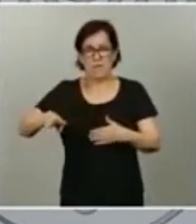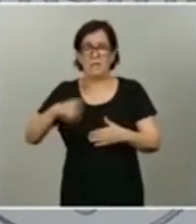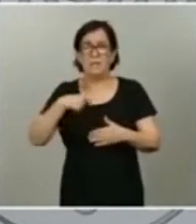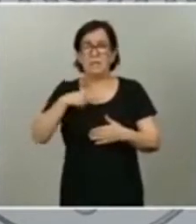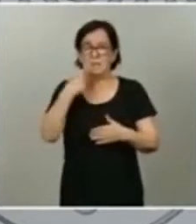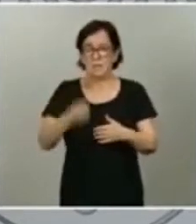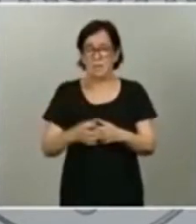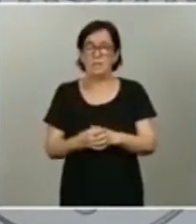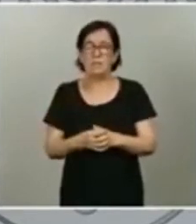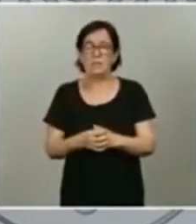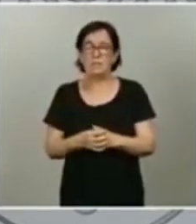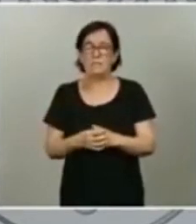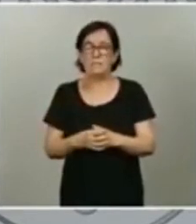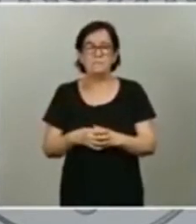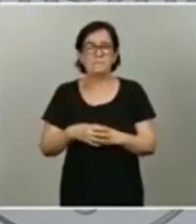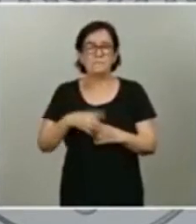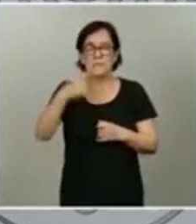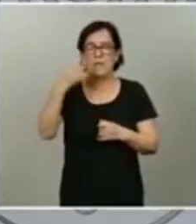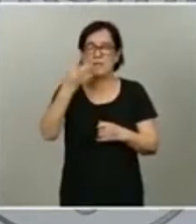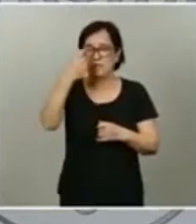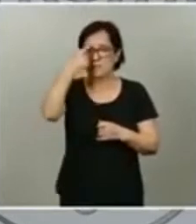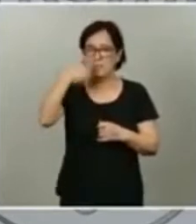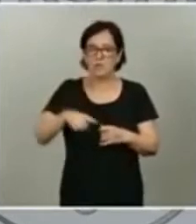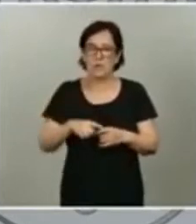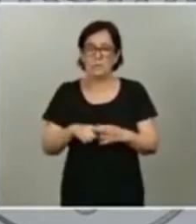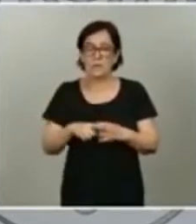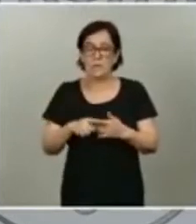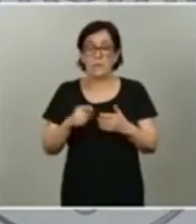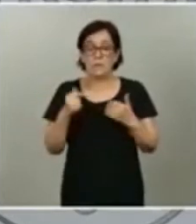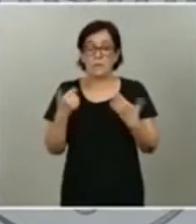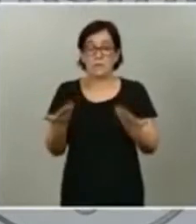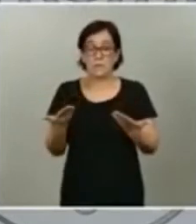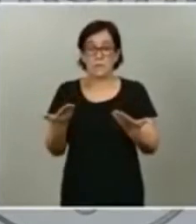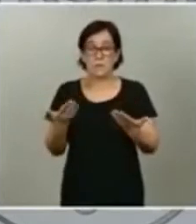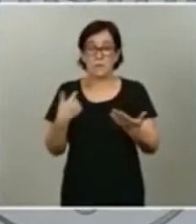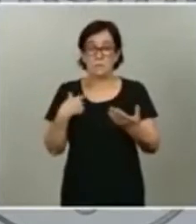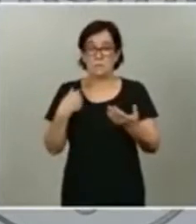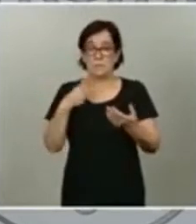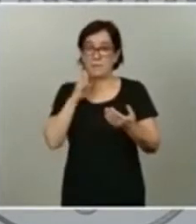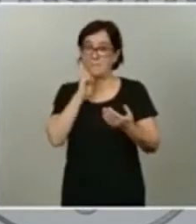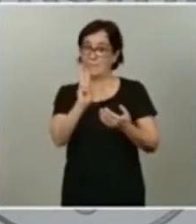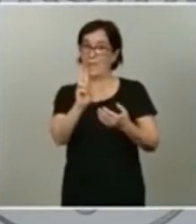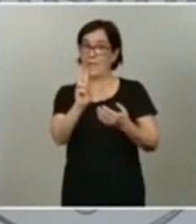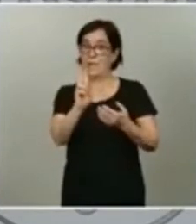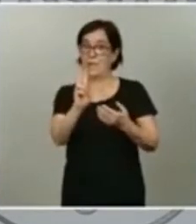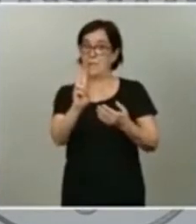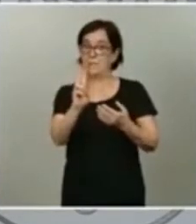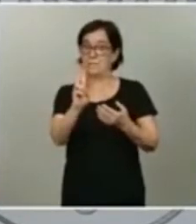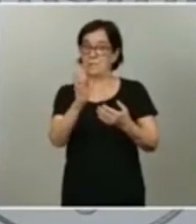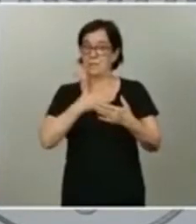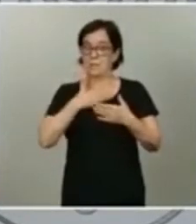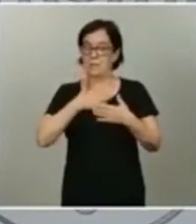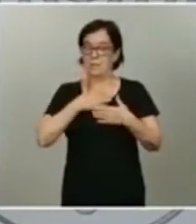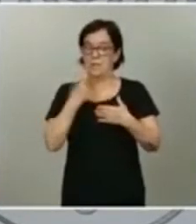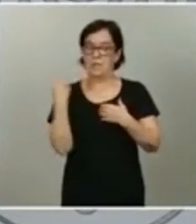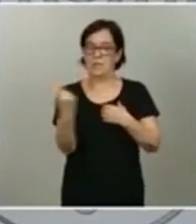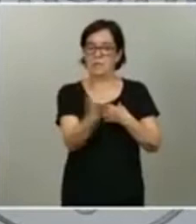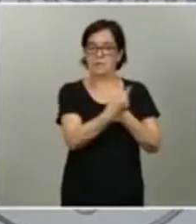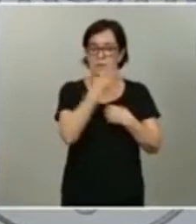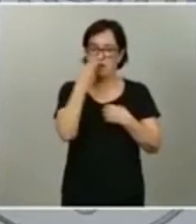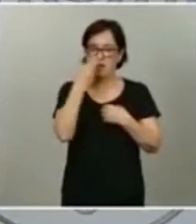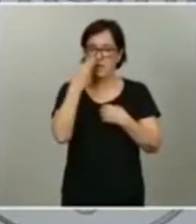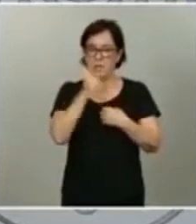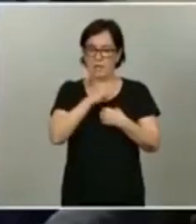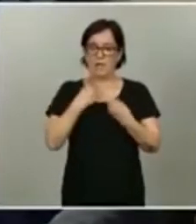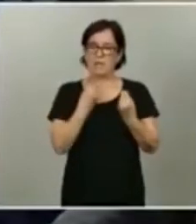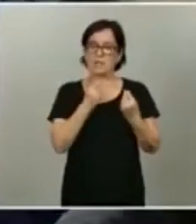tenemos que ser conscientes de que, cuando levantamos la mirada, más allá de los intereses particulares legítimos que cada